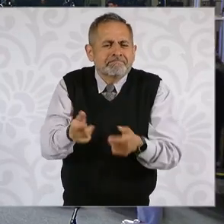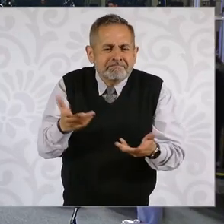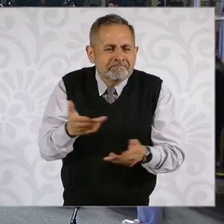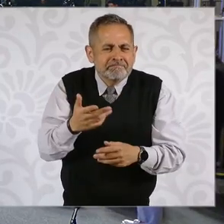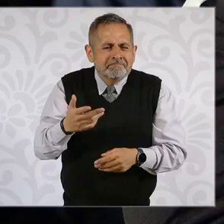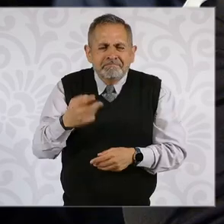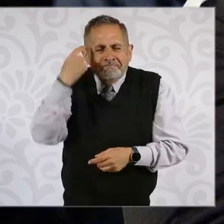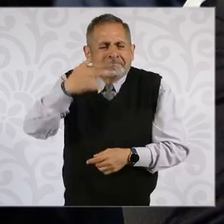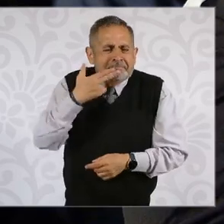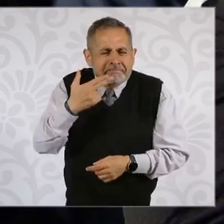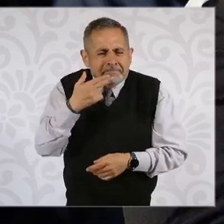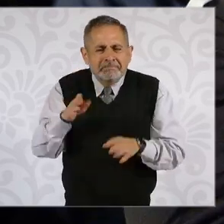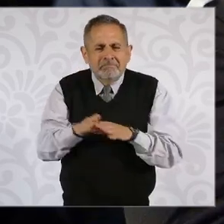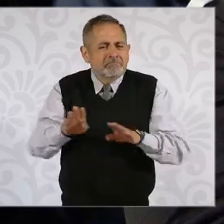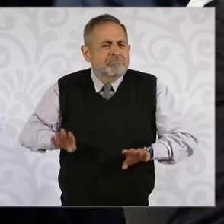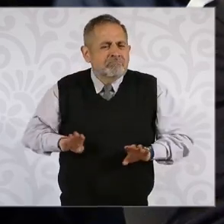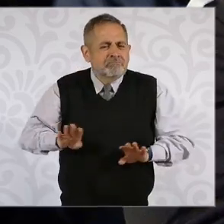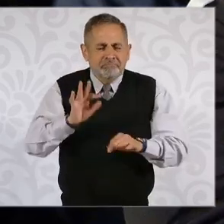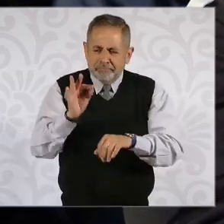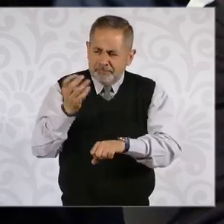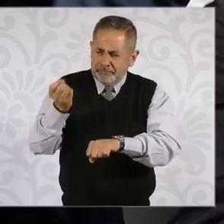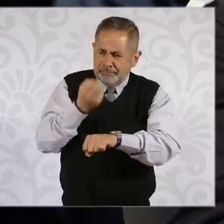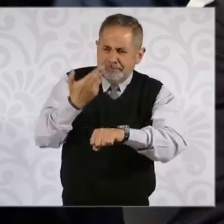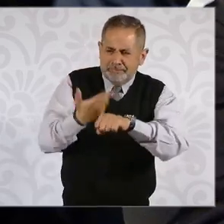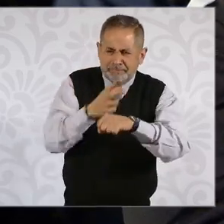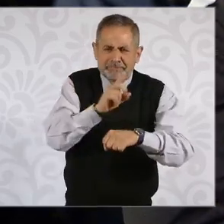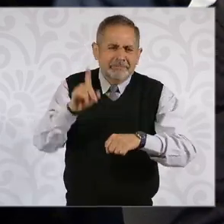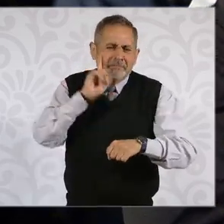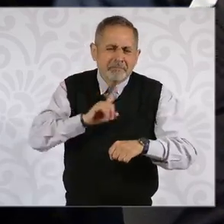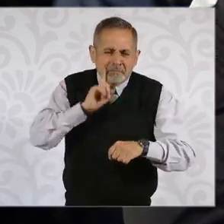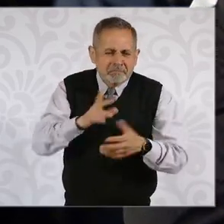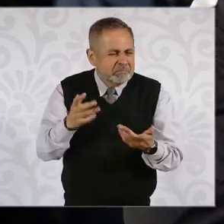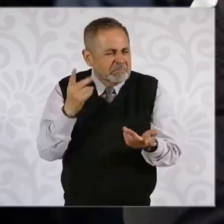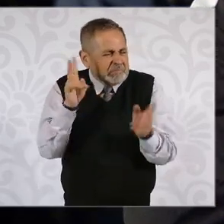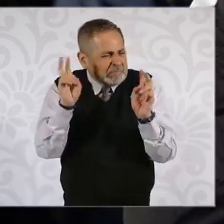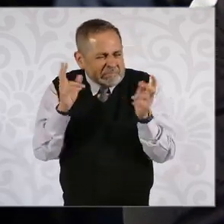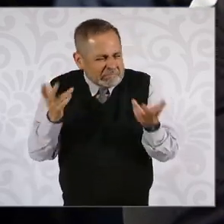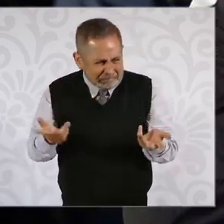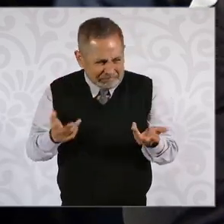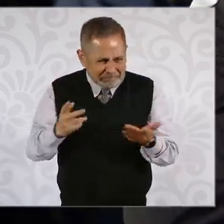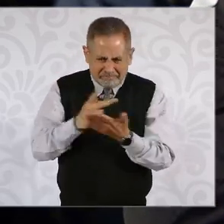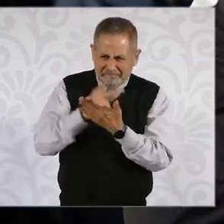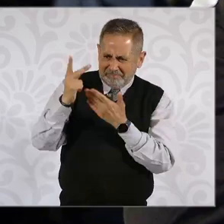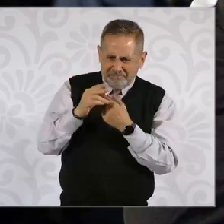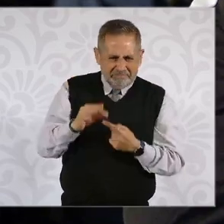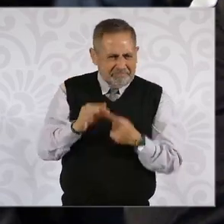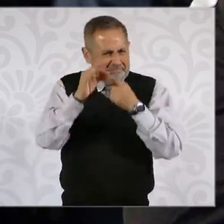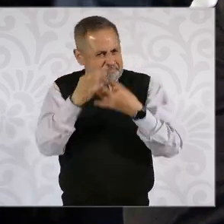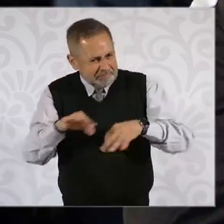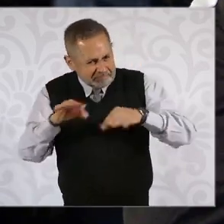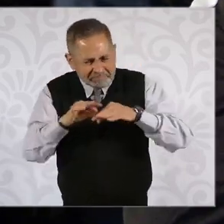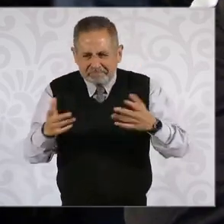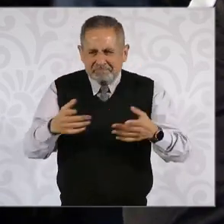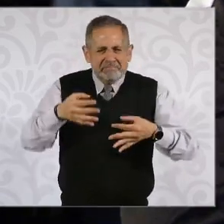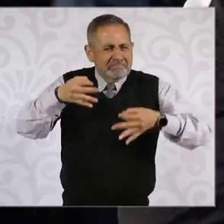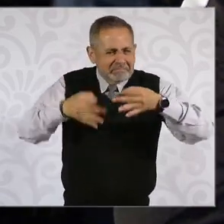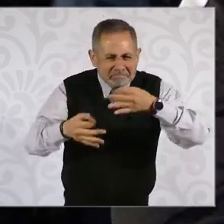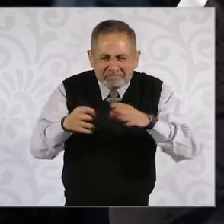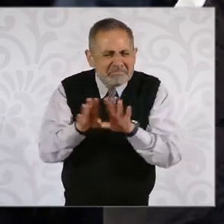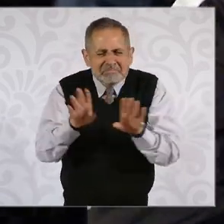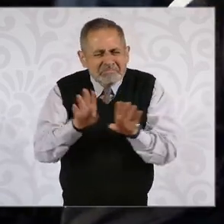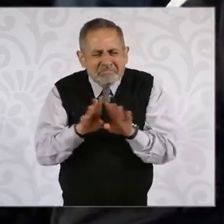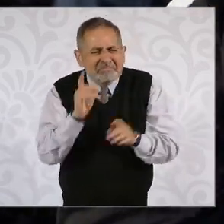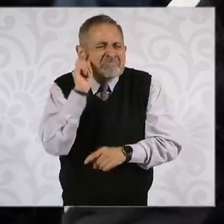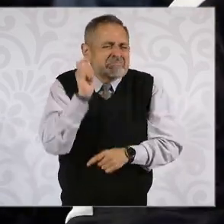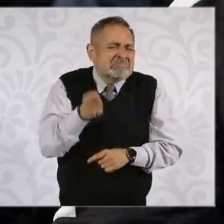funciona, cómo va a beneficiar la secretaría de las mujeres a las mujeres, si va a haber programas especiales, la parte jurídica, todo